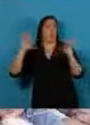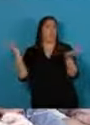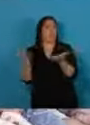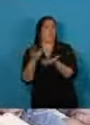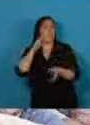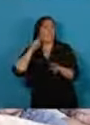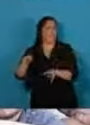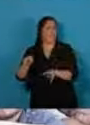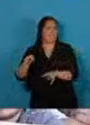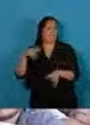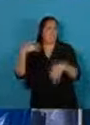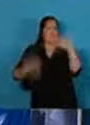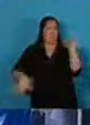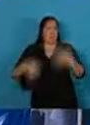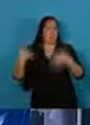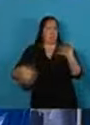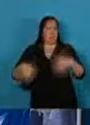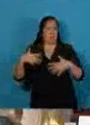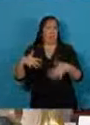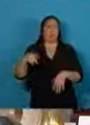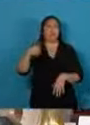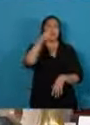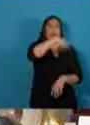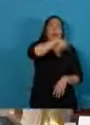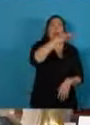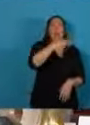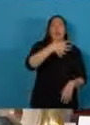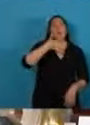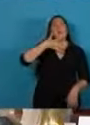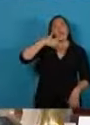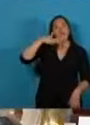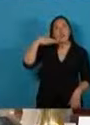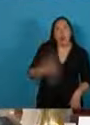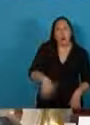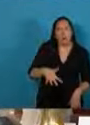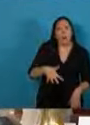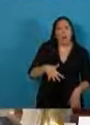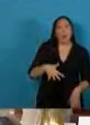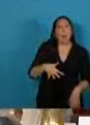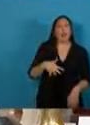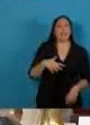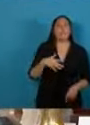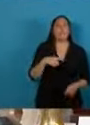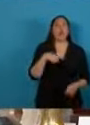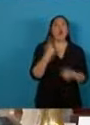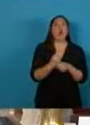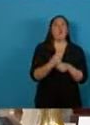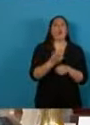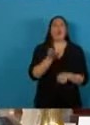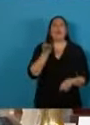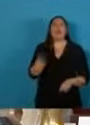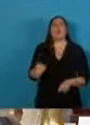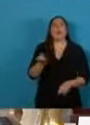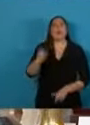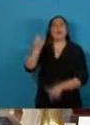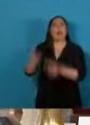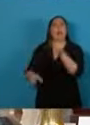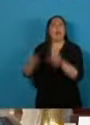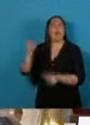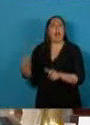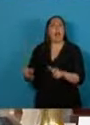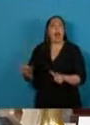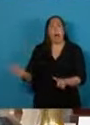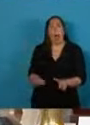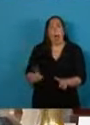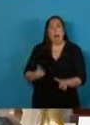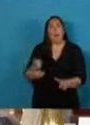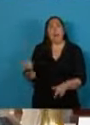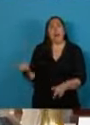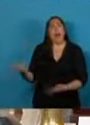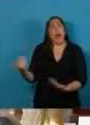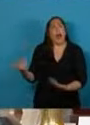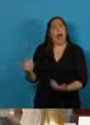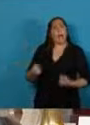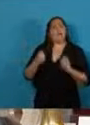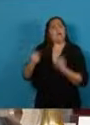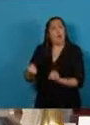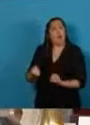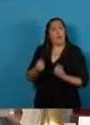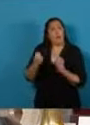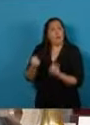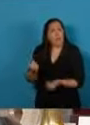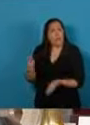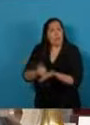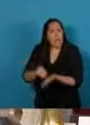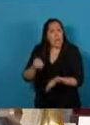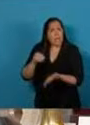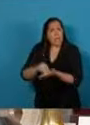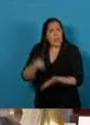debemos comprender que no existe la posibilidad de pedirle más esfuerzo a quienes tienen hambre no se le puede pedir